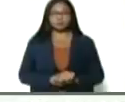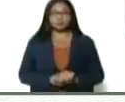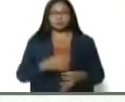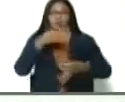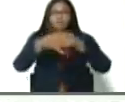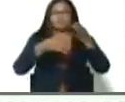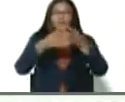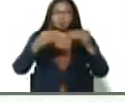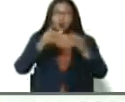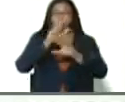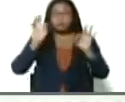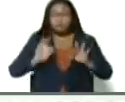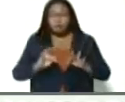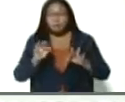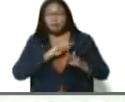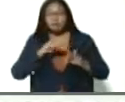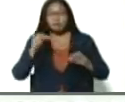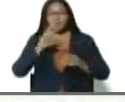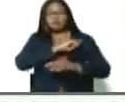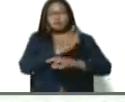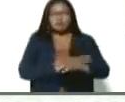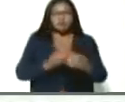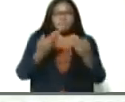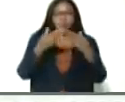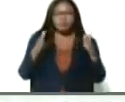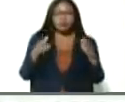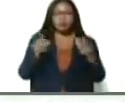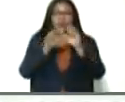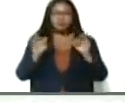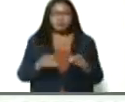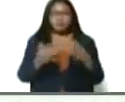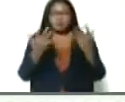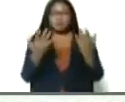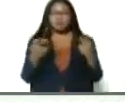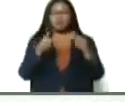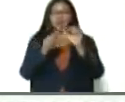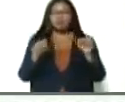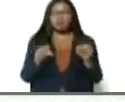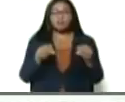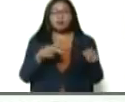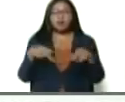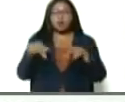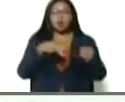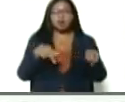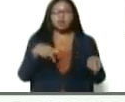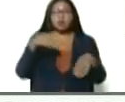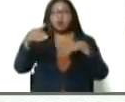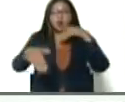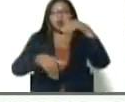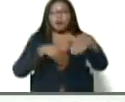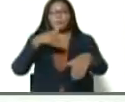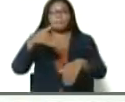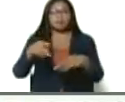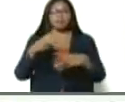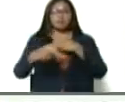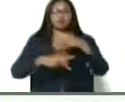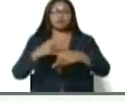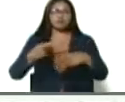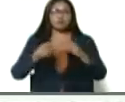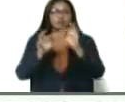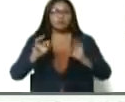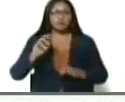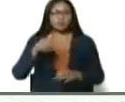todo el poder popular que con sus manos en el campo, en los mares y en los ríos, produce. Produce. La